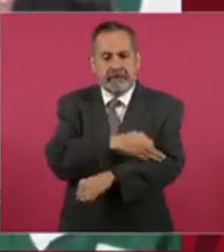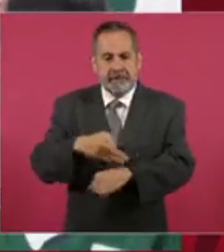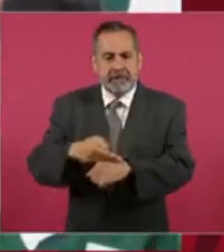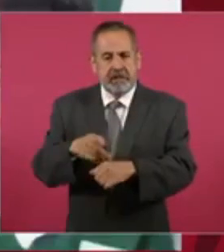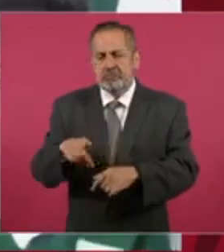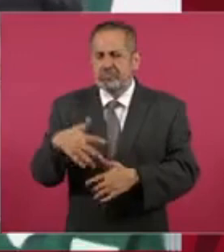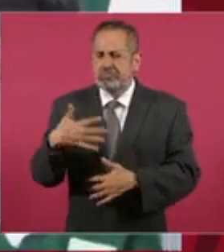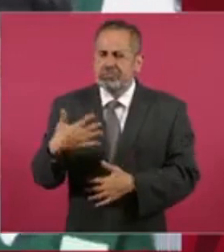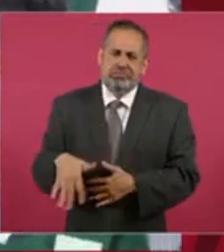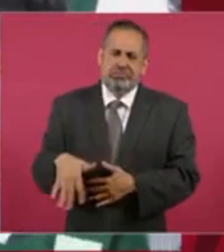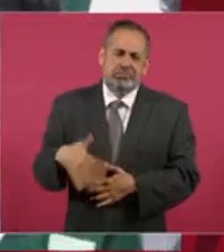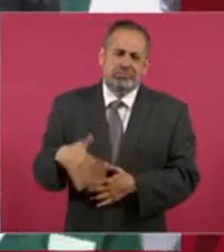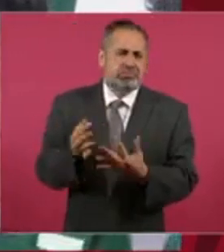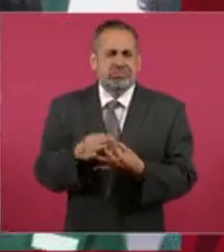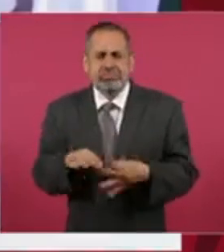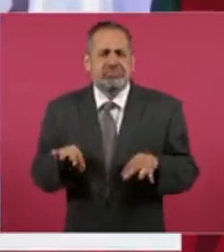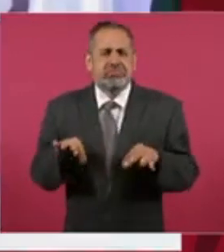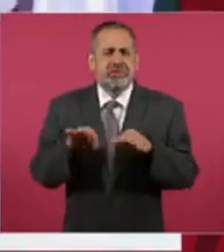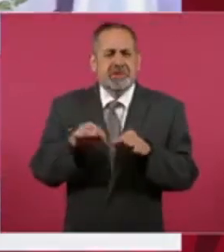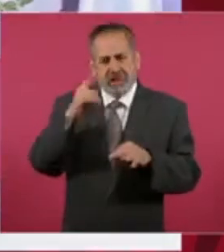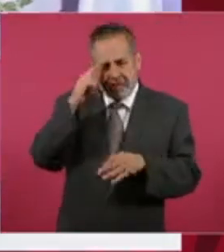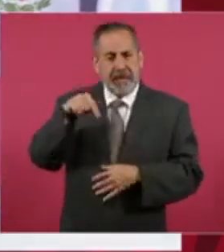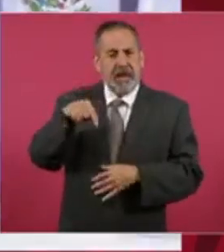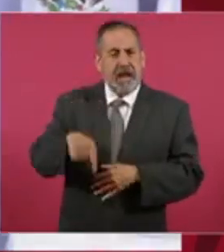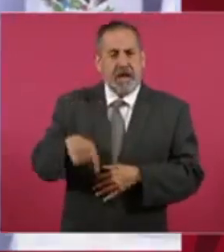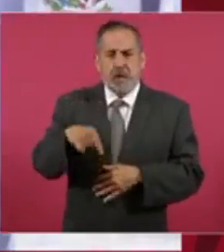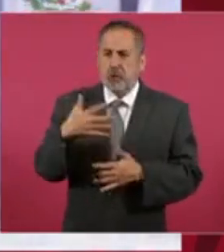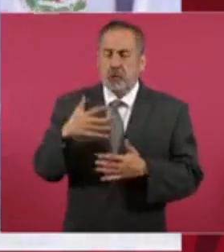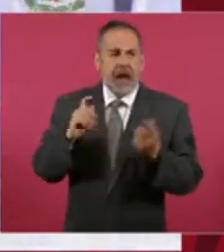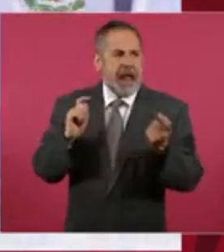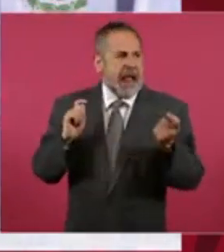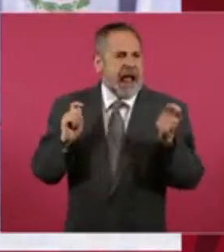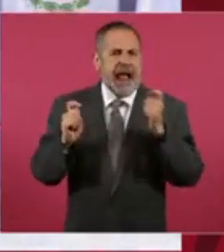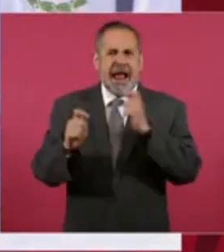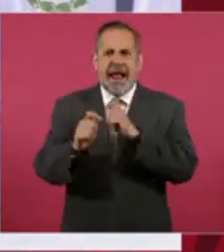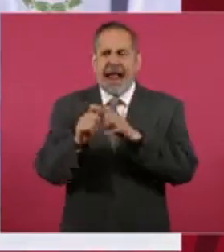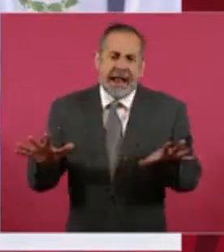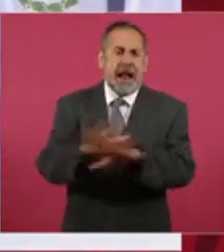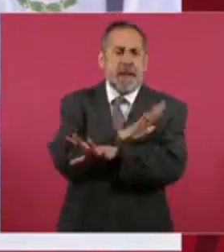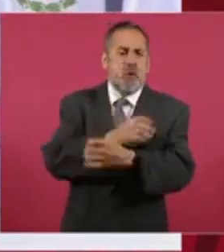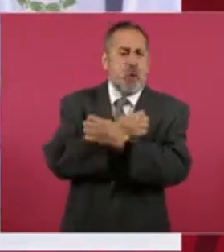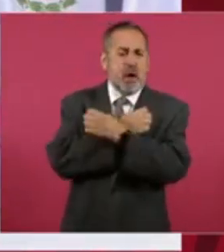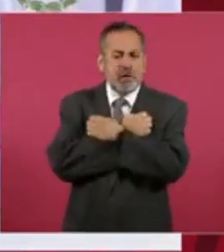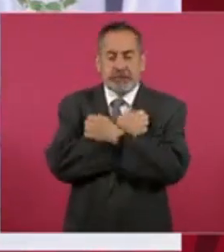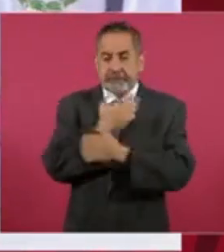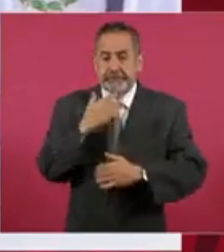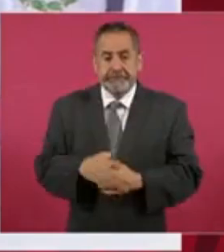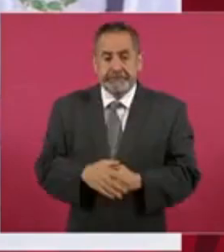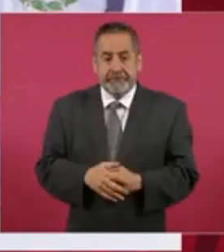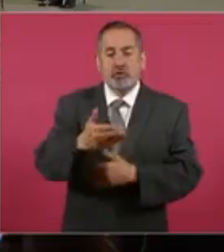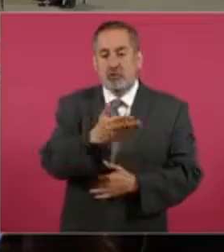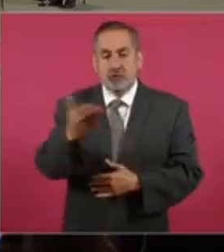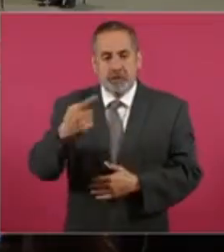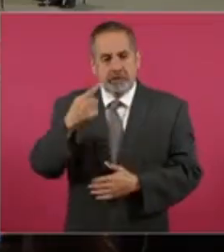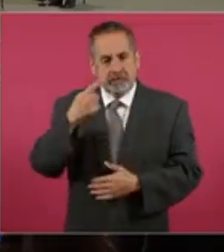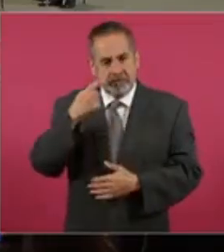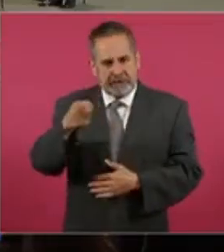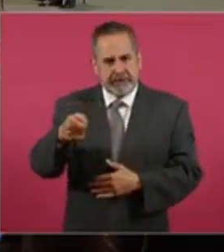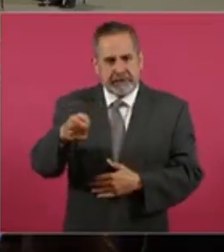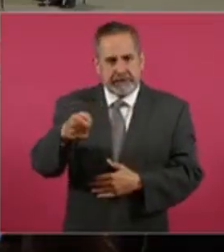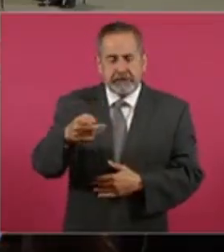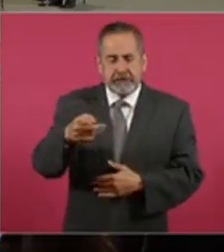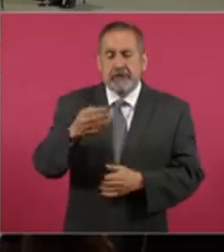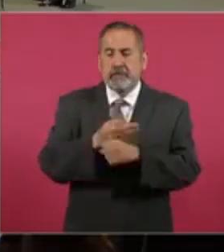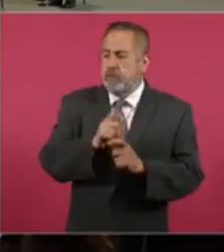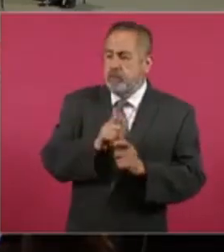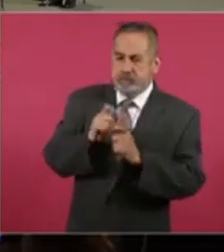mensaje, la ejecutiva estatal mostró beneplácito por iniciar este ciclo escolar con la puesta en marcha de la nueva escuela mexicana, que permitirá,